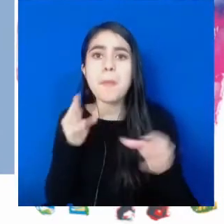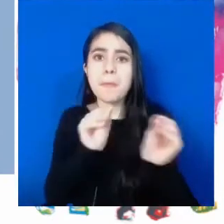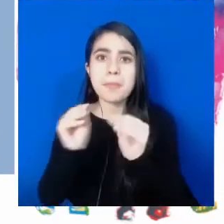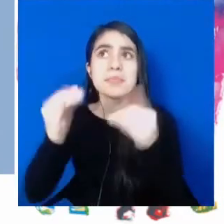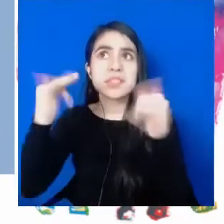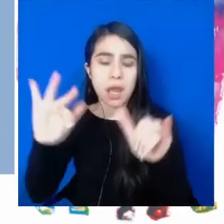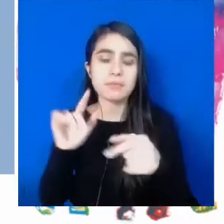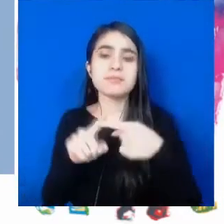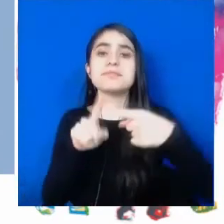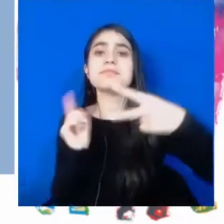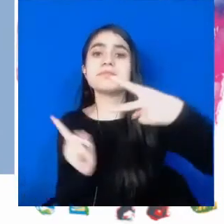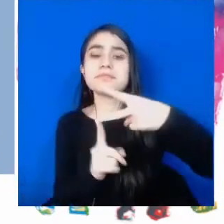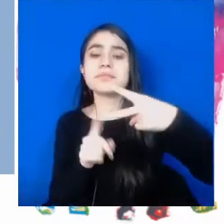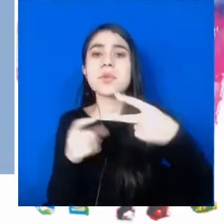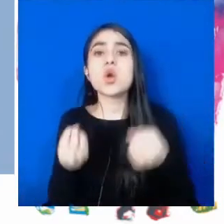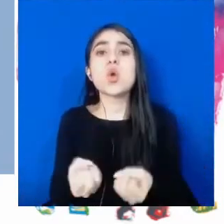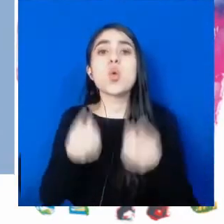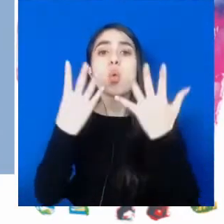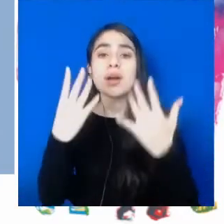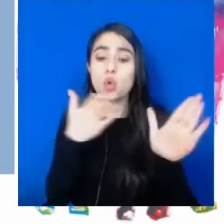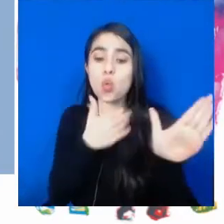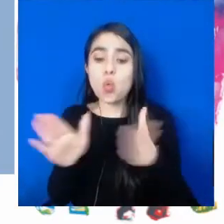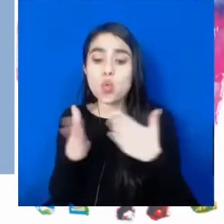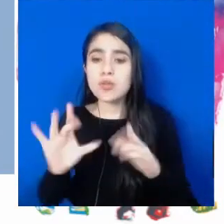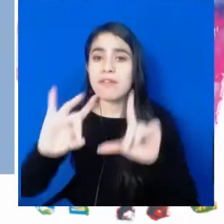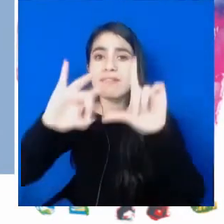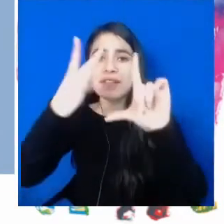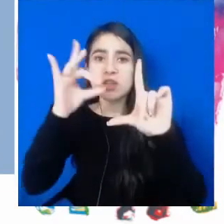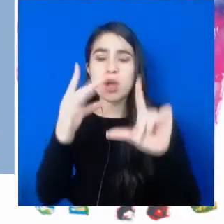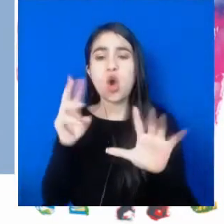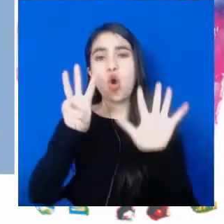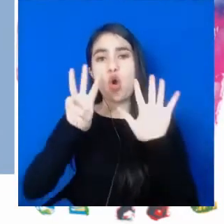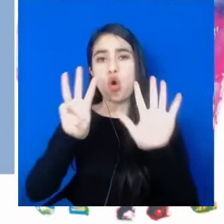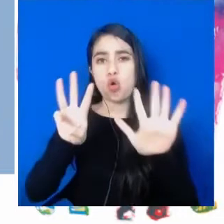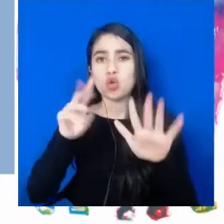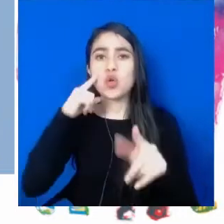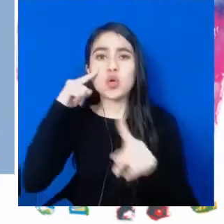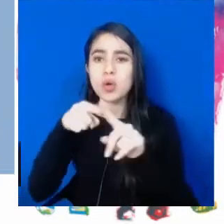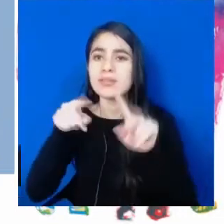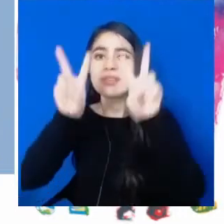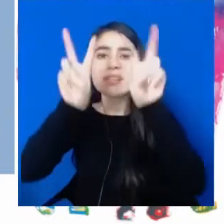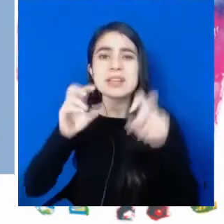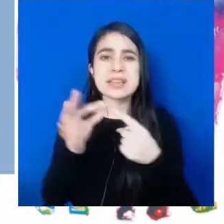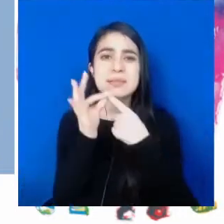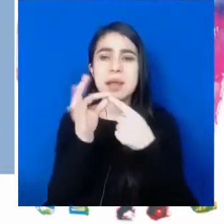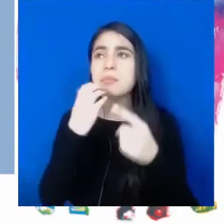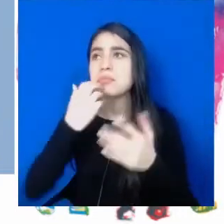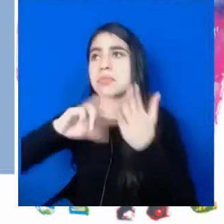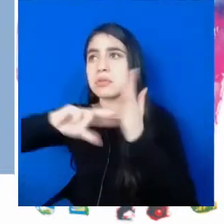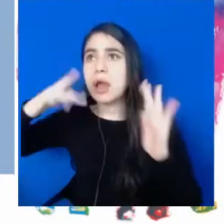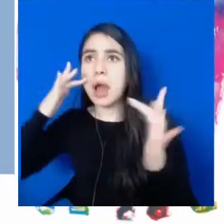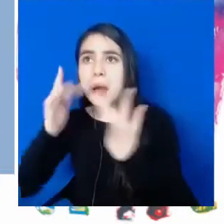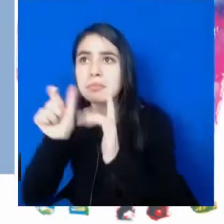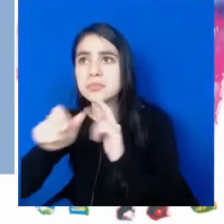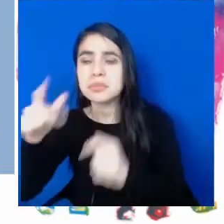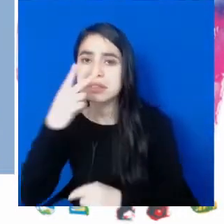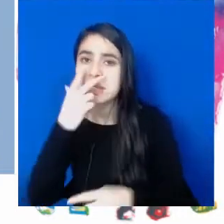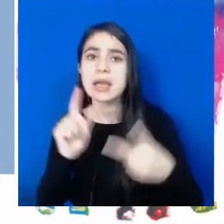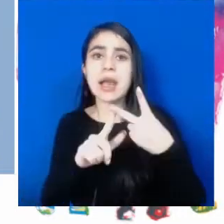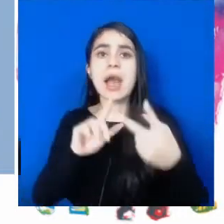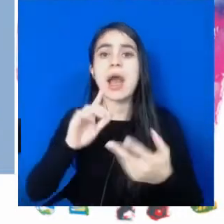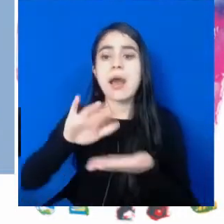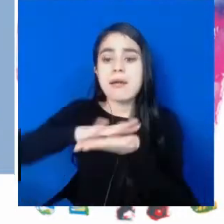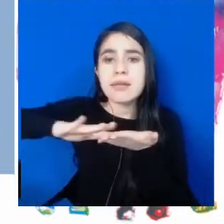En segundo lugar, realizamos ocho cursos virtuales de contenidos especializados como tecnología para ciegos,